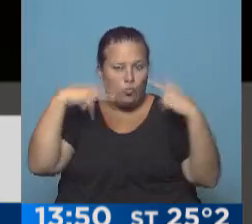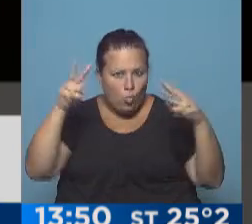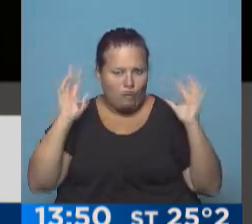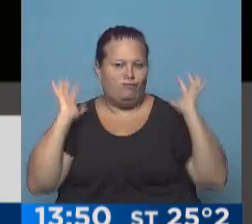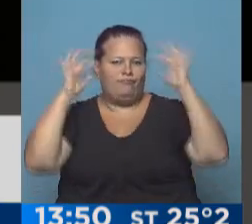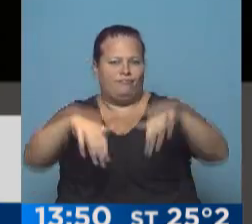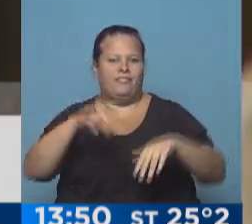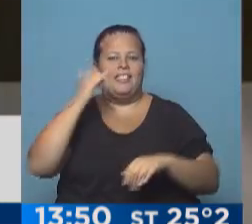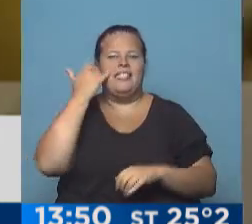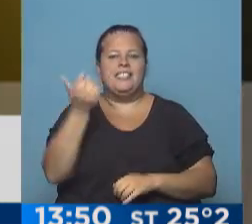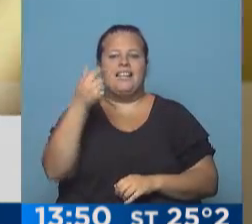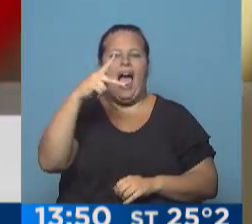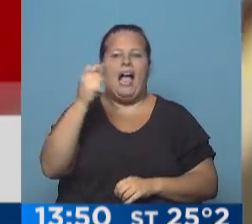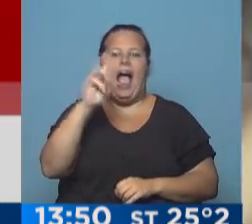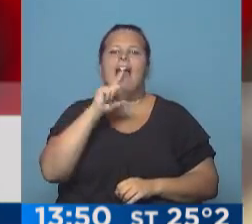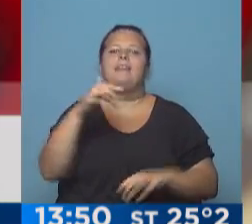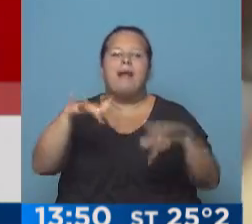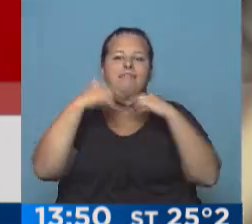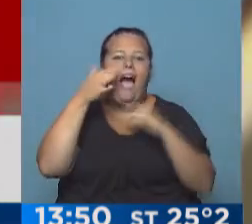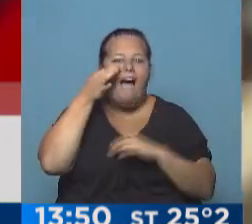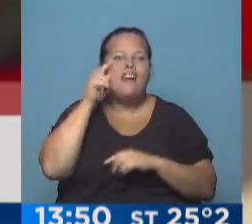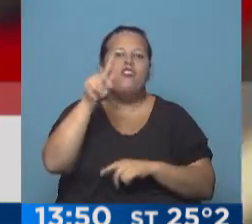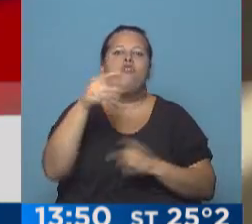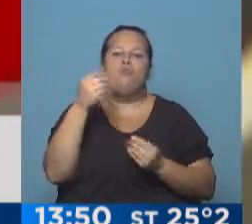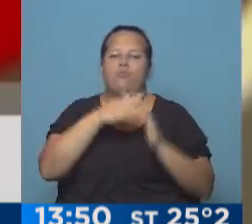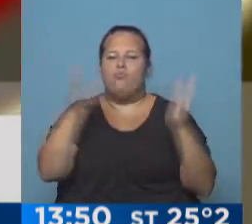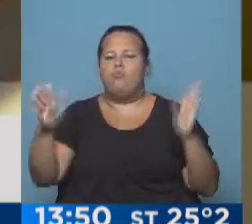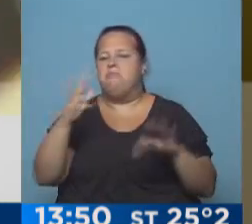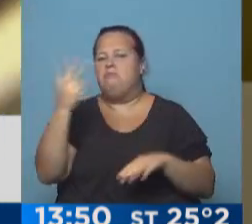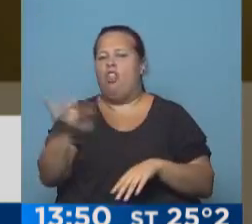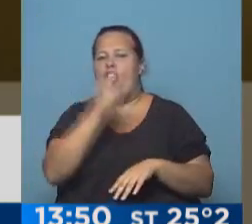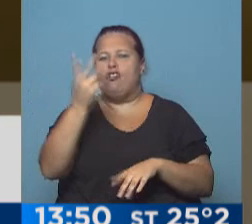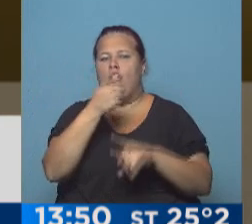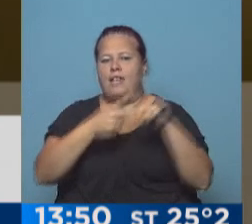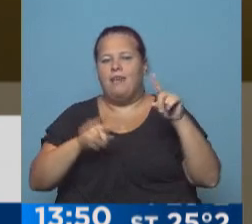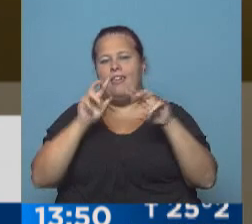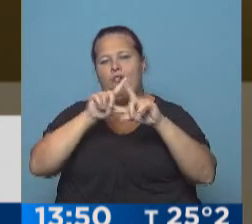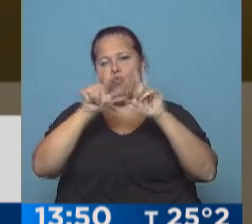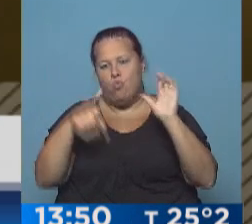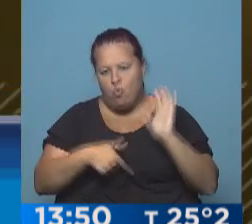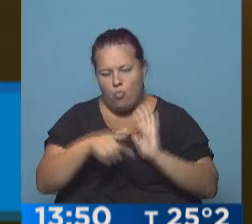congregaron en Yakarta para presenciar el evento que tuvo una duración de más de dos horas y media.